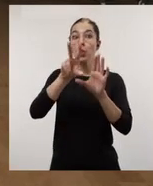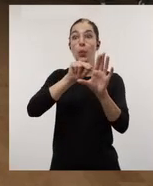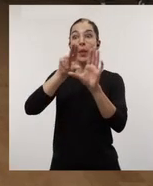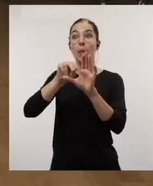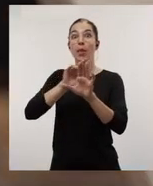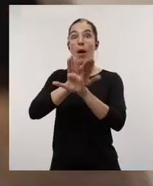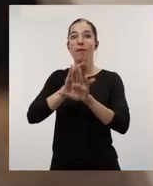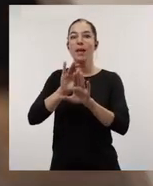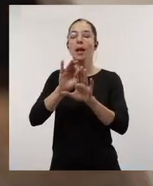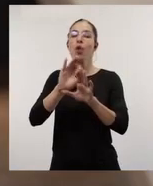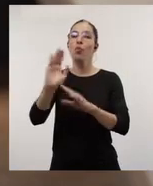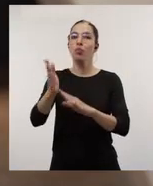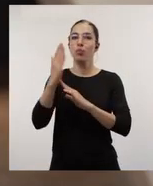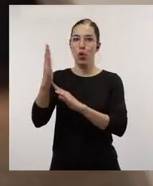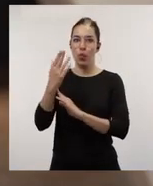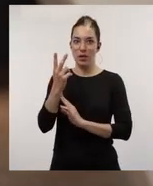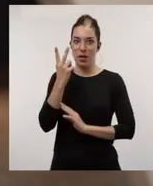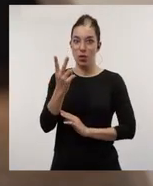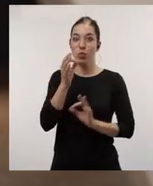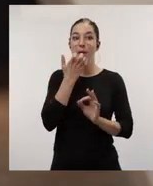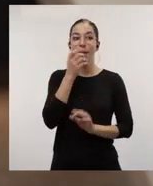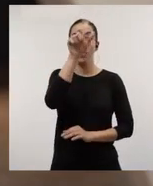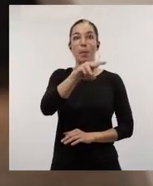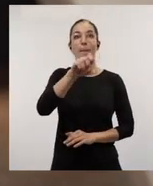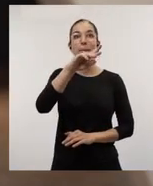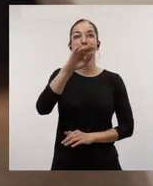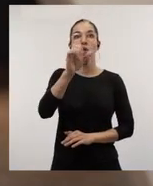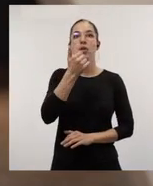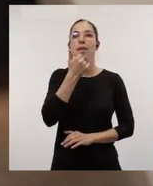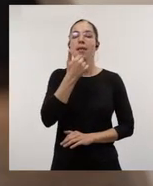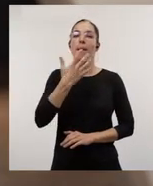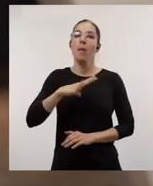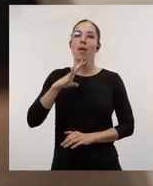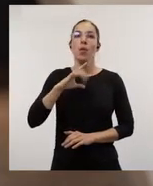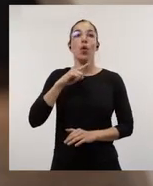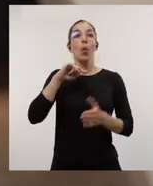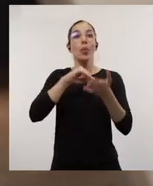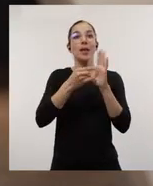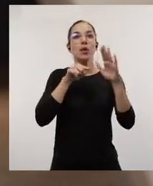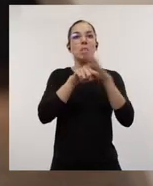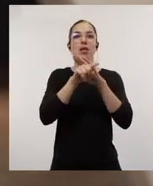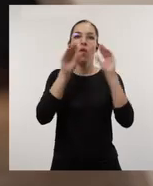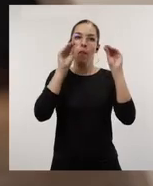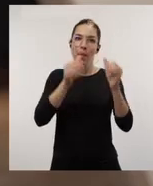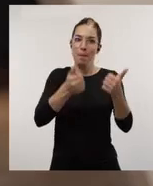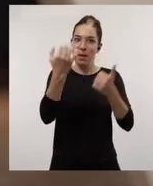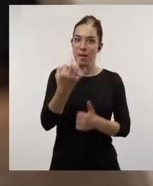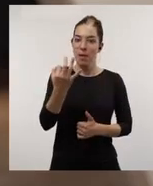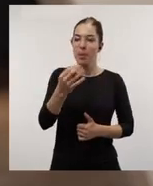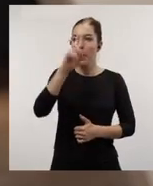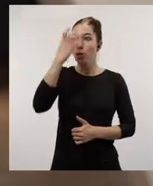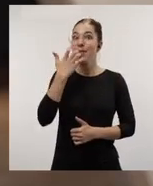lanzar propuestas de formación. Por ejemplo, en el caso de Marcos, él decía, pues, incorporar formación para gestión de proyectos. No sé si contempláis